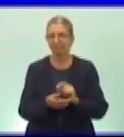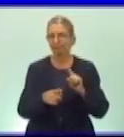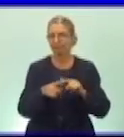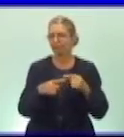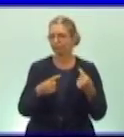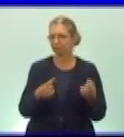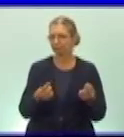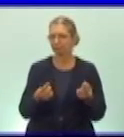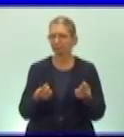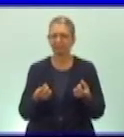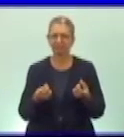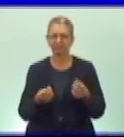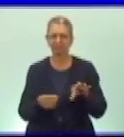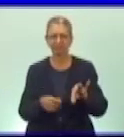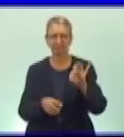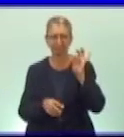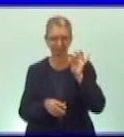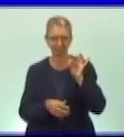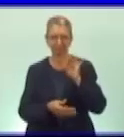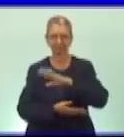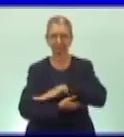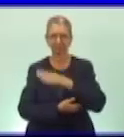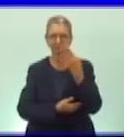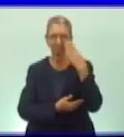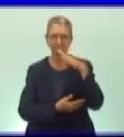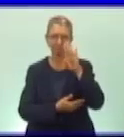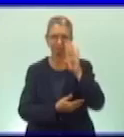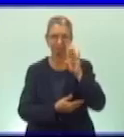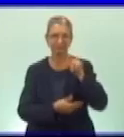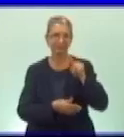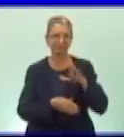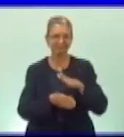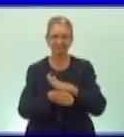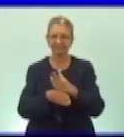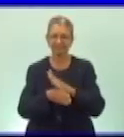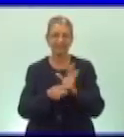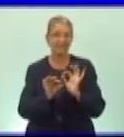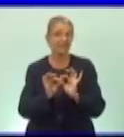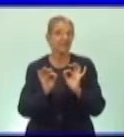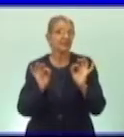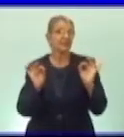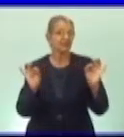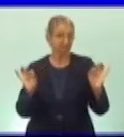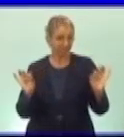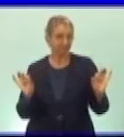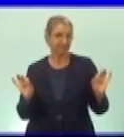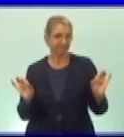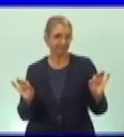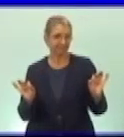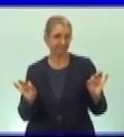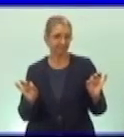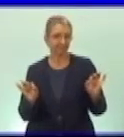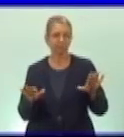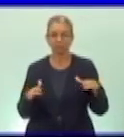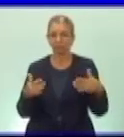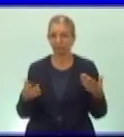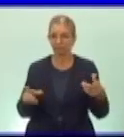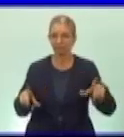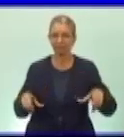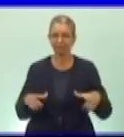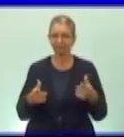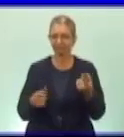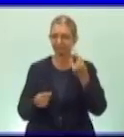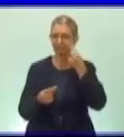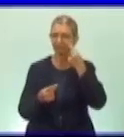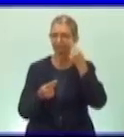qué se seleccionó? Porque este álbum tiene una significación especial. Permite el cumplimiento de